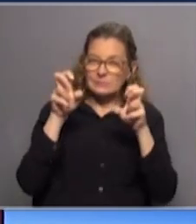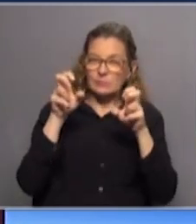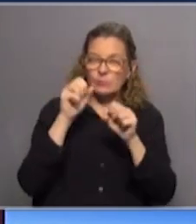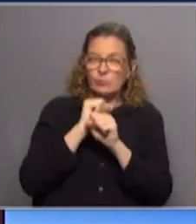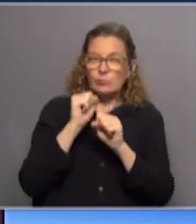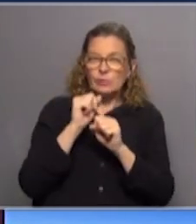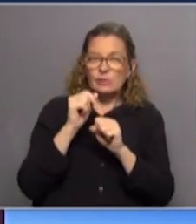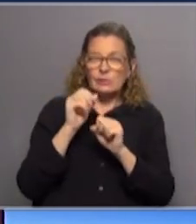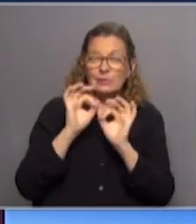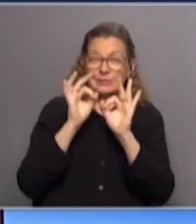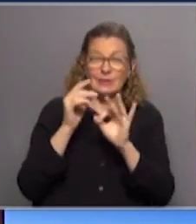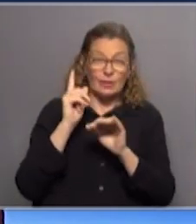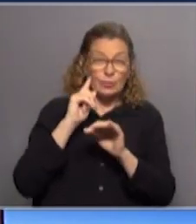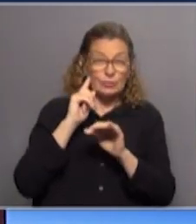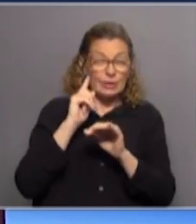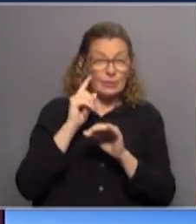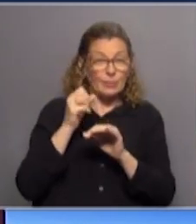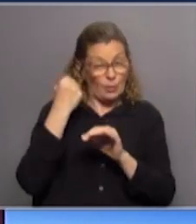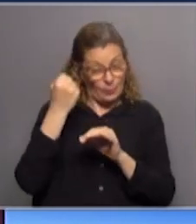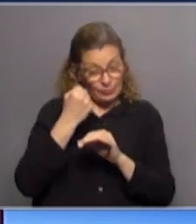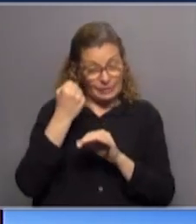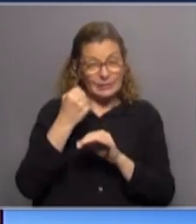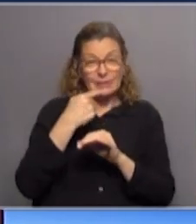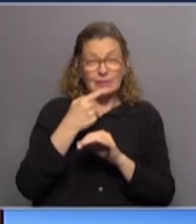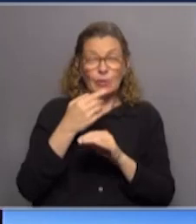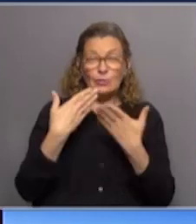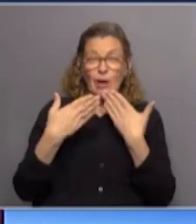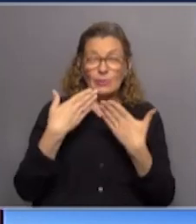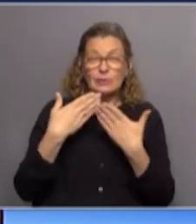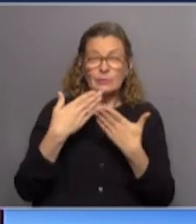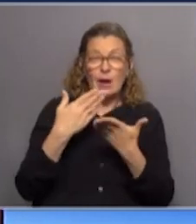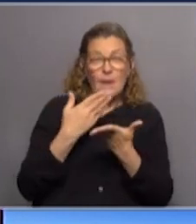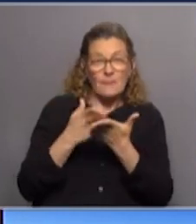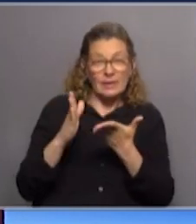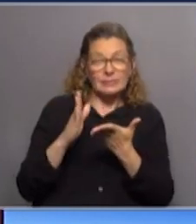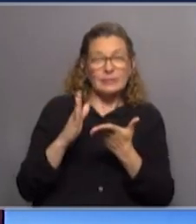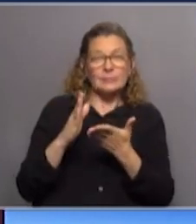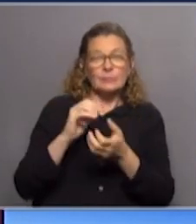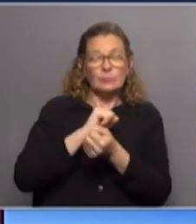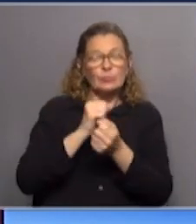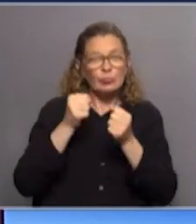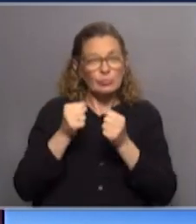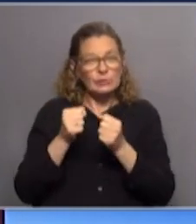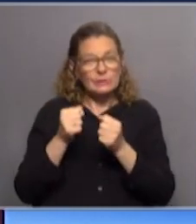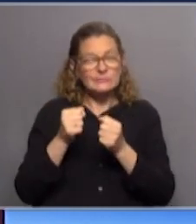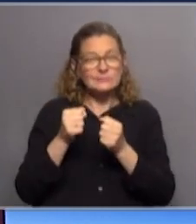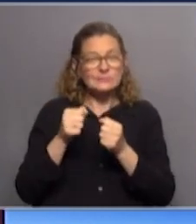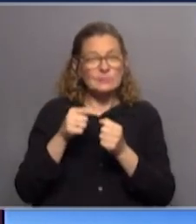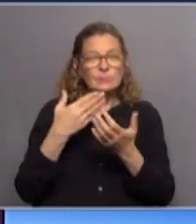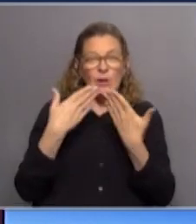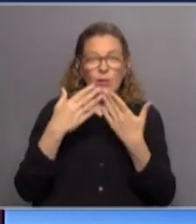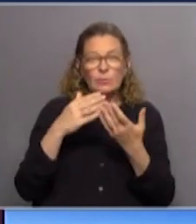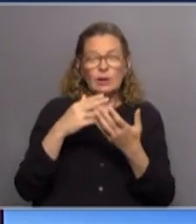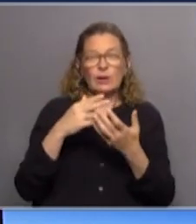pudieron llegar a escuchar en el TEP, creo que es bastante relevante, que cuando habla de las excepciones a la prisión preventiva, dice que, bueno, habla de